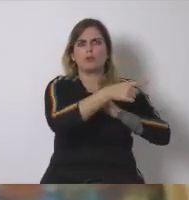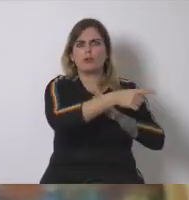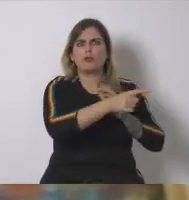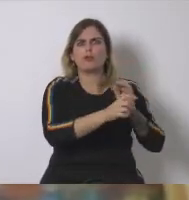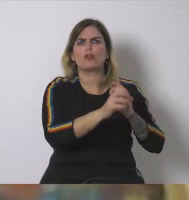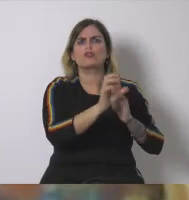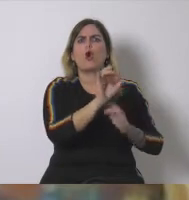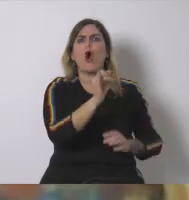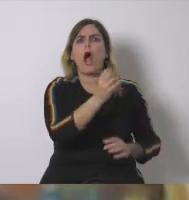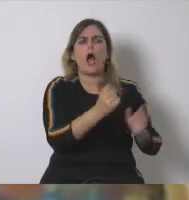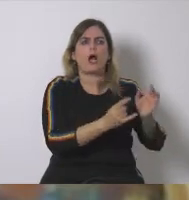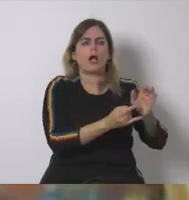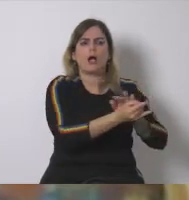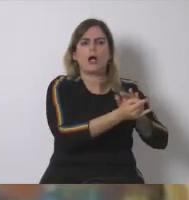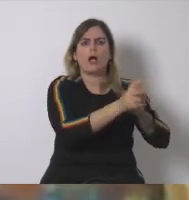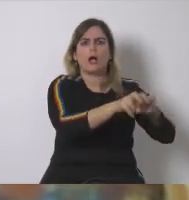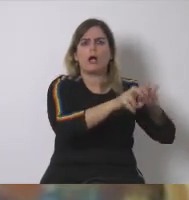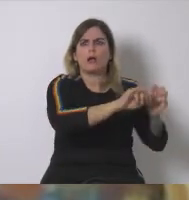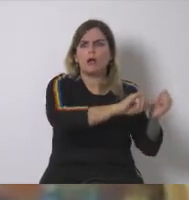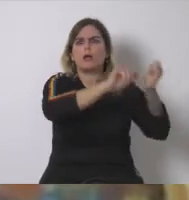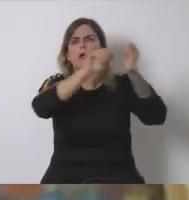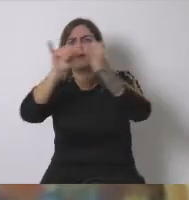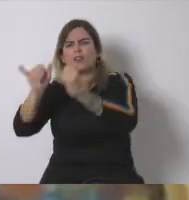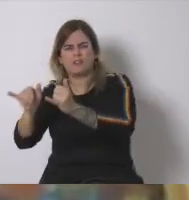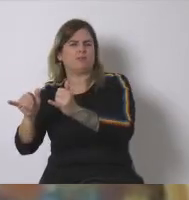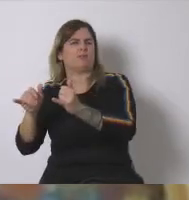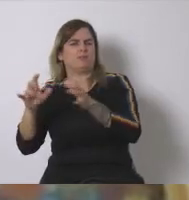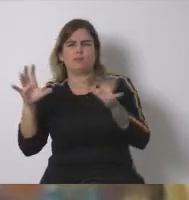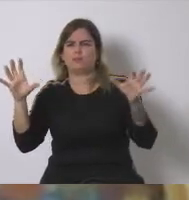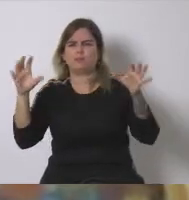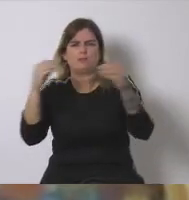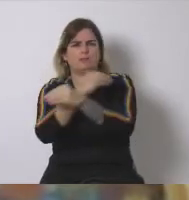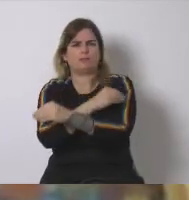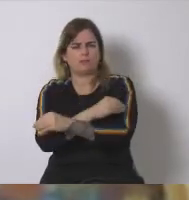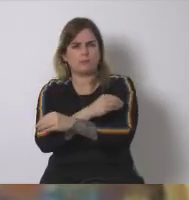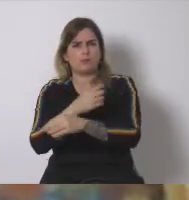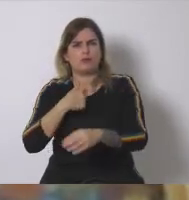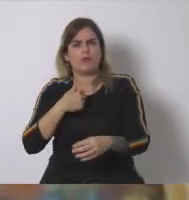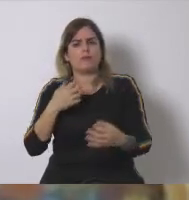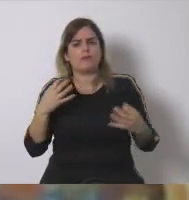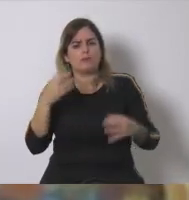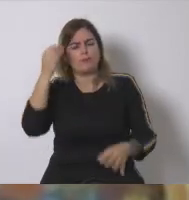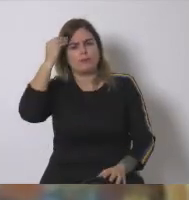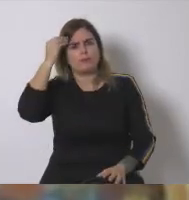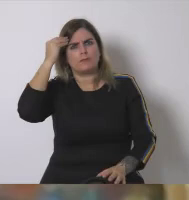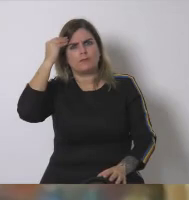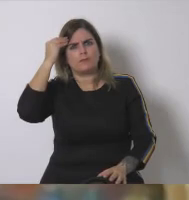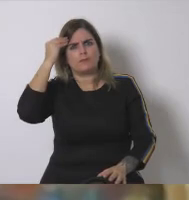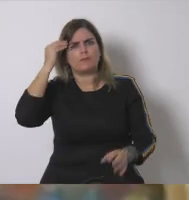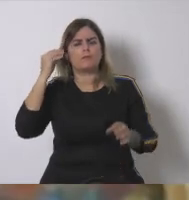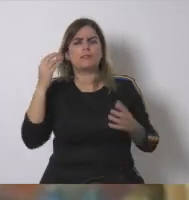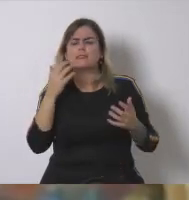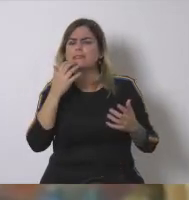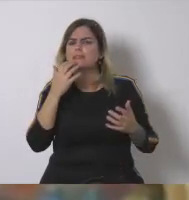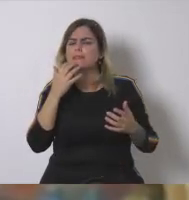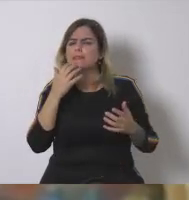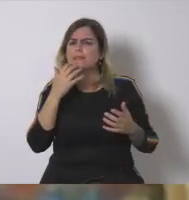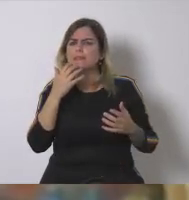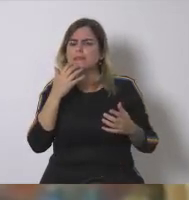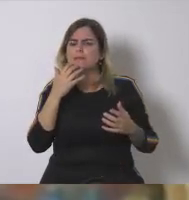desde la soberanía alimentaria, me pregunto si tendríamos que hacer la reflexión sobre la relación de